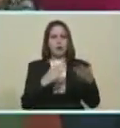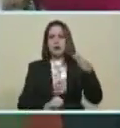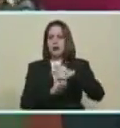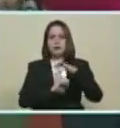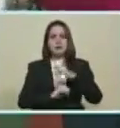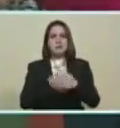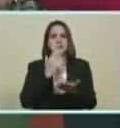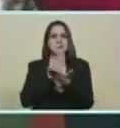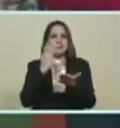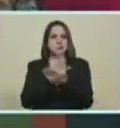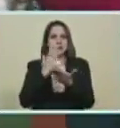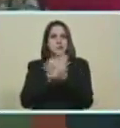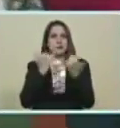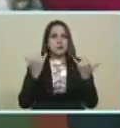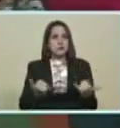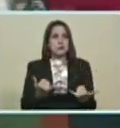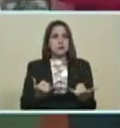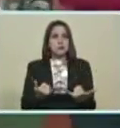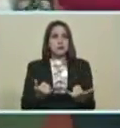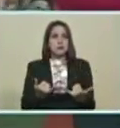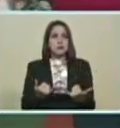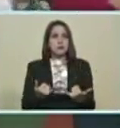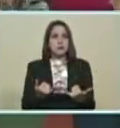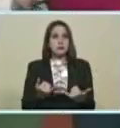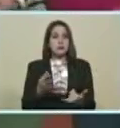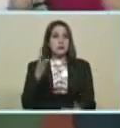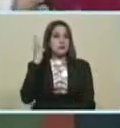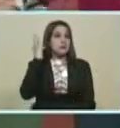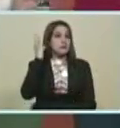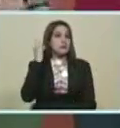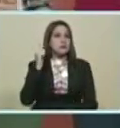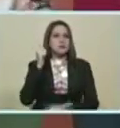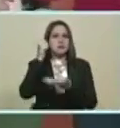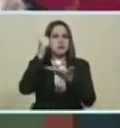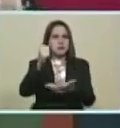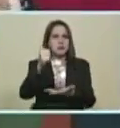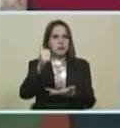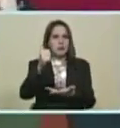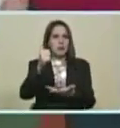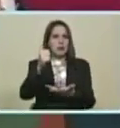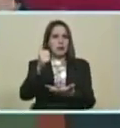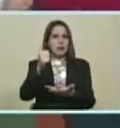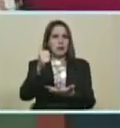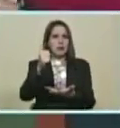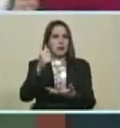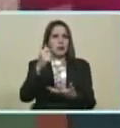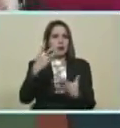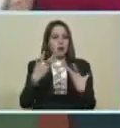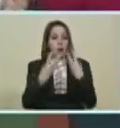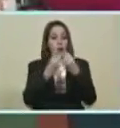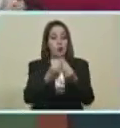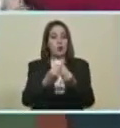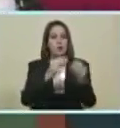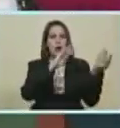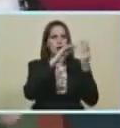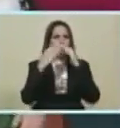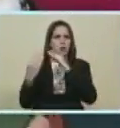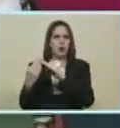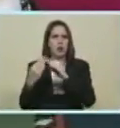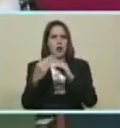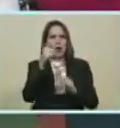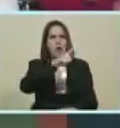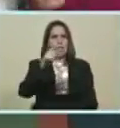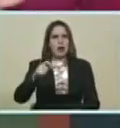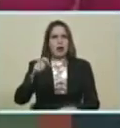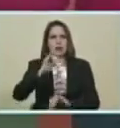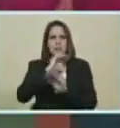Ahora lo dejo Con Una de personas Del clas Que es nuestra fuente Tanto para la comunidad Como nuestro vecino